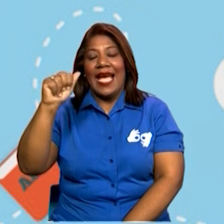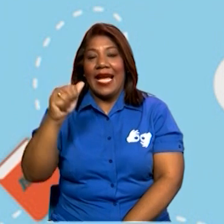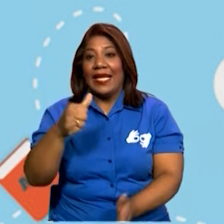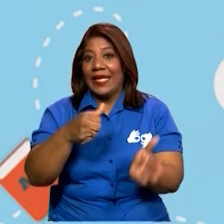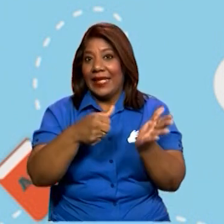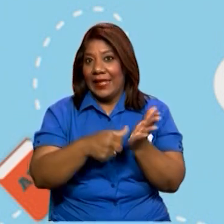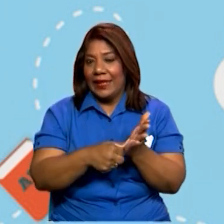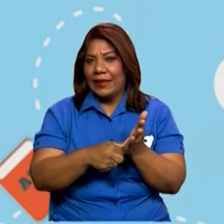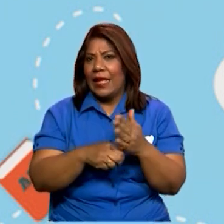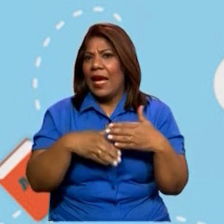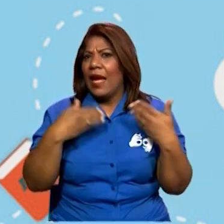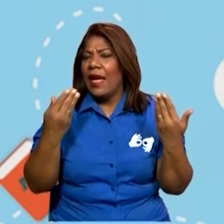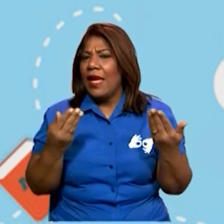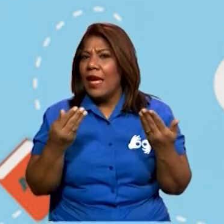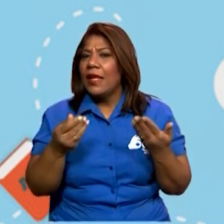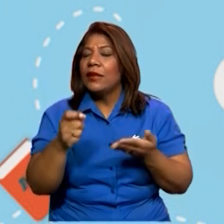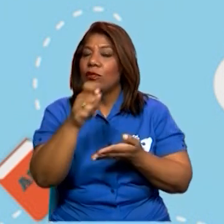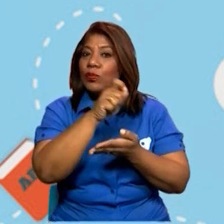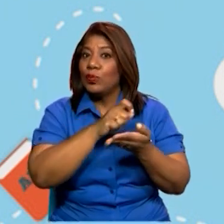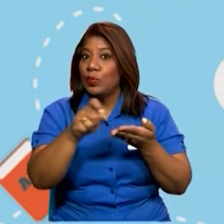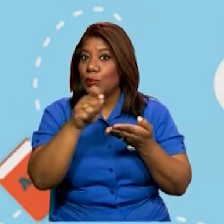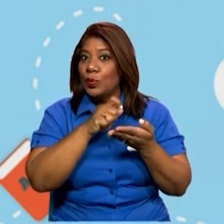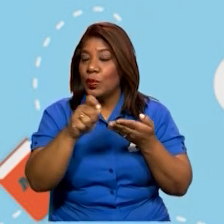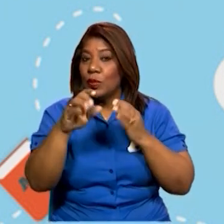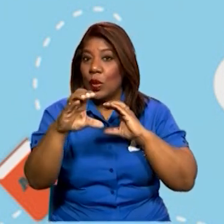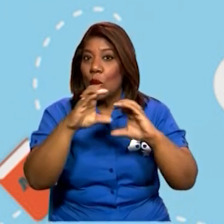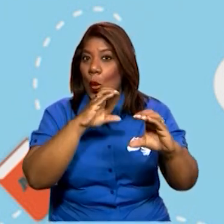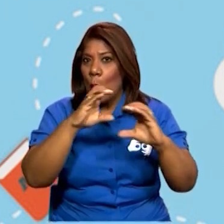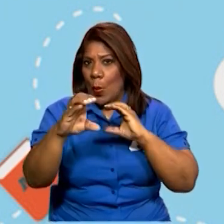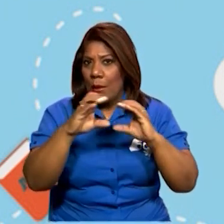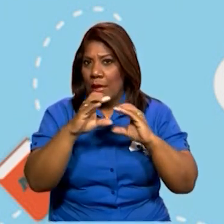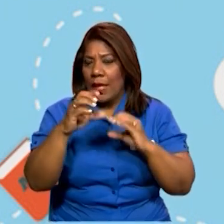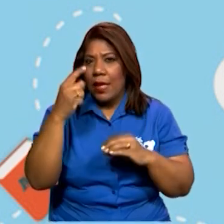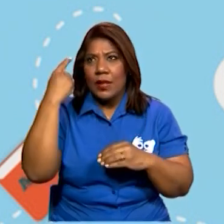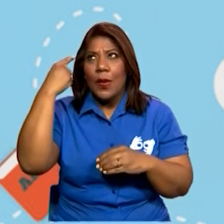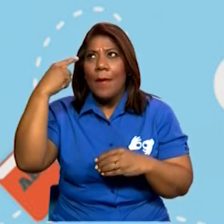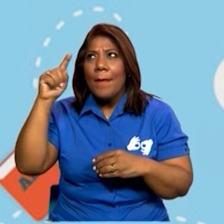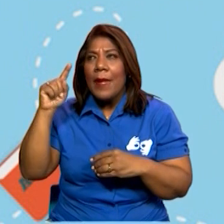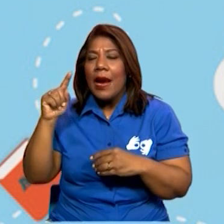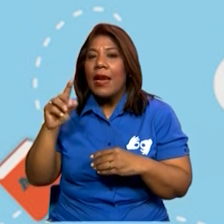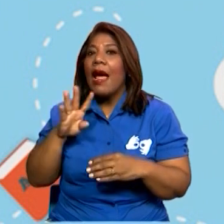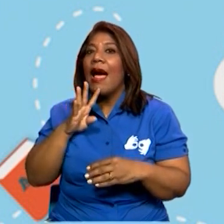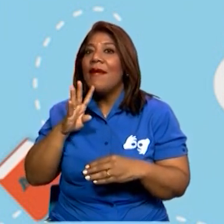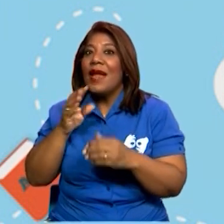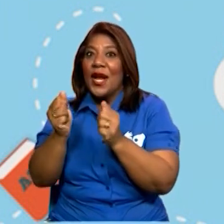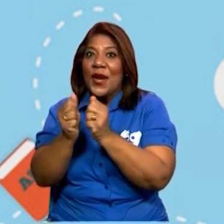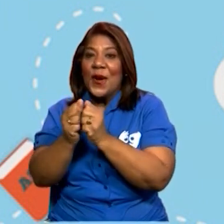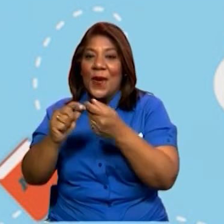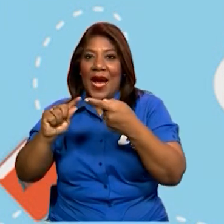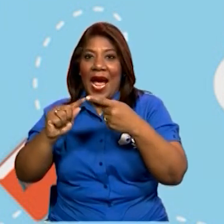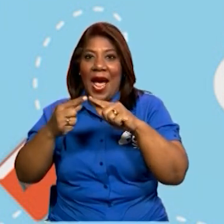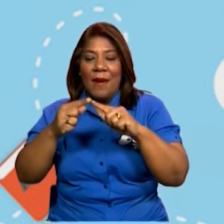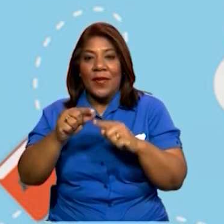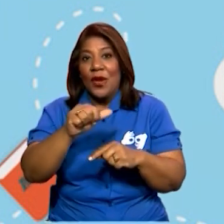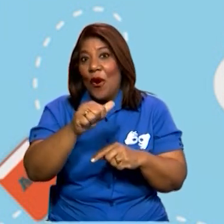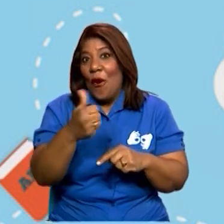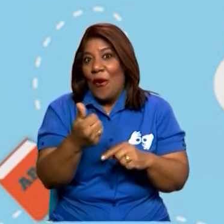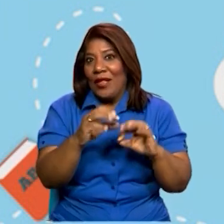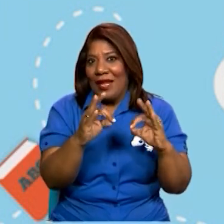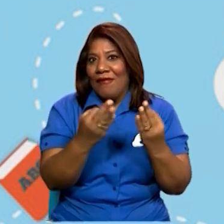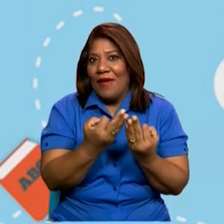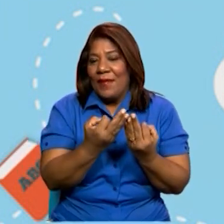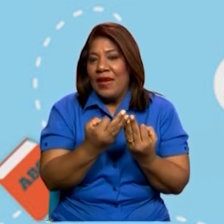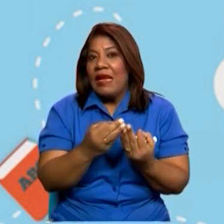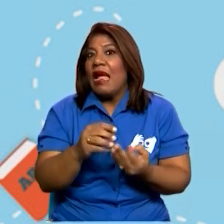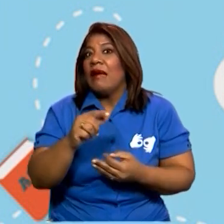texto que sirve para comunicarnos por escrito con amigos, familiares u otras personas que están lejos. Existen varios